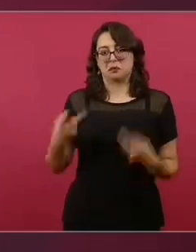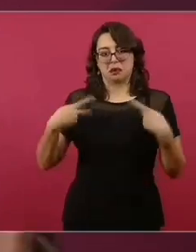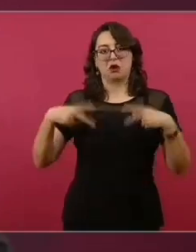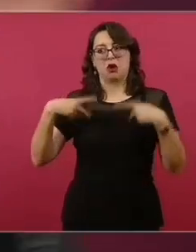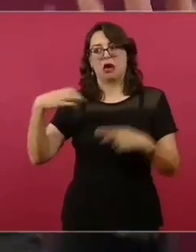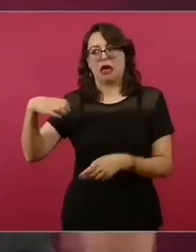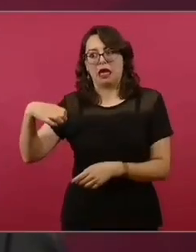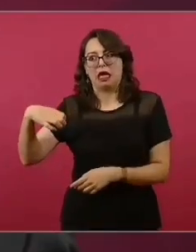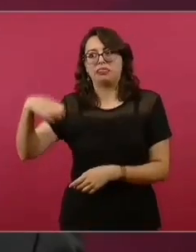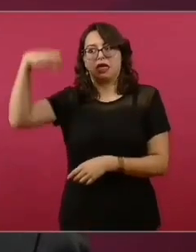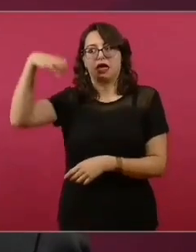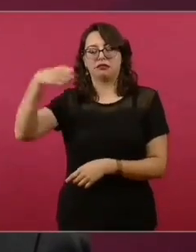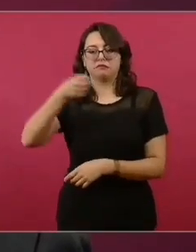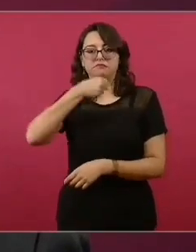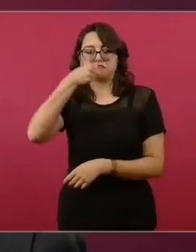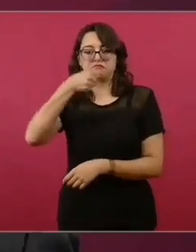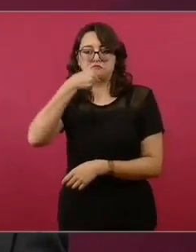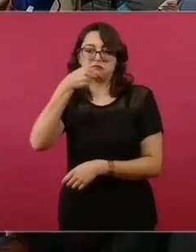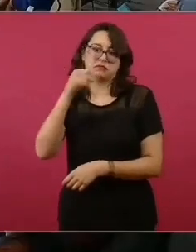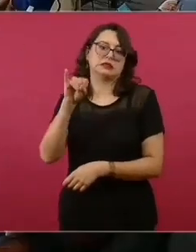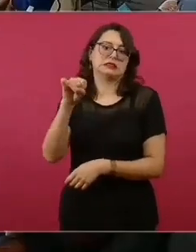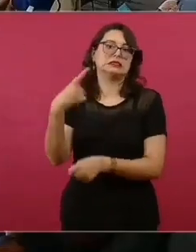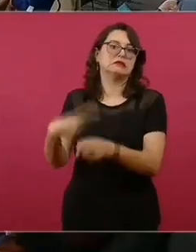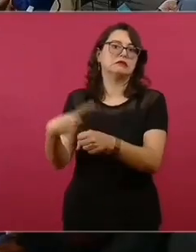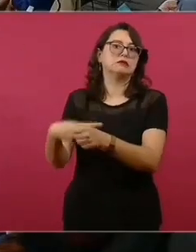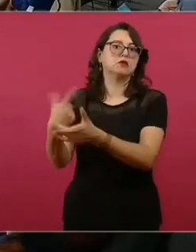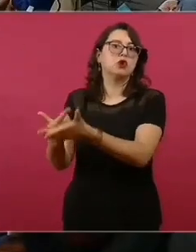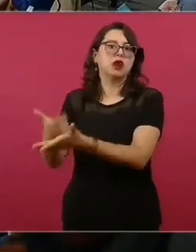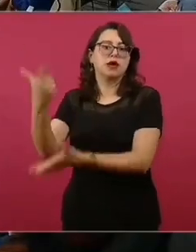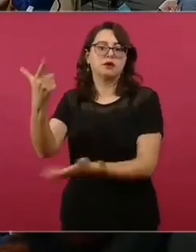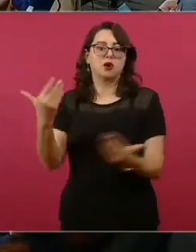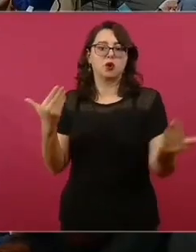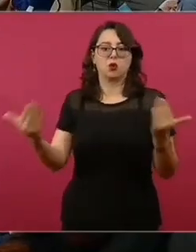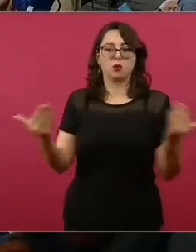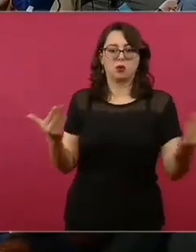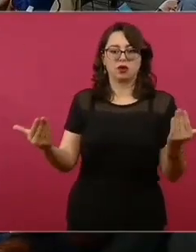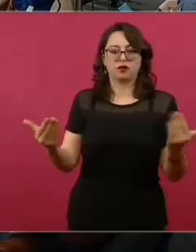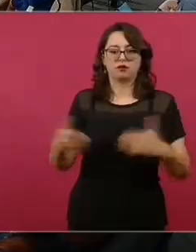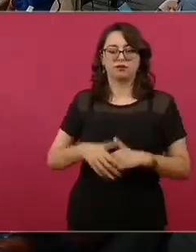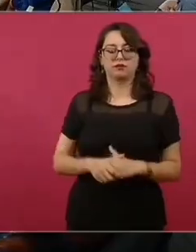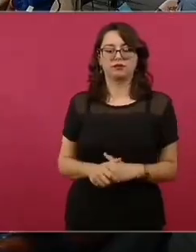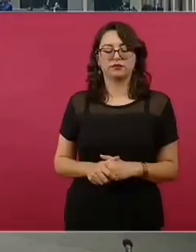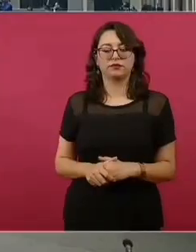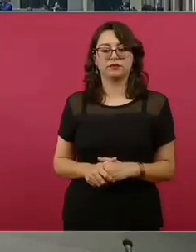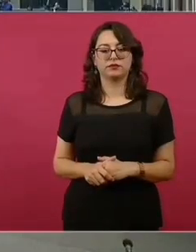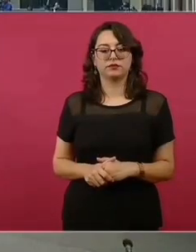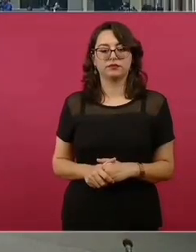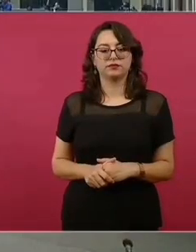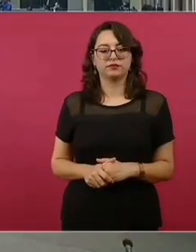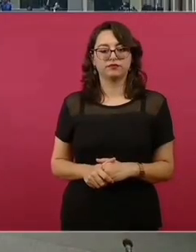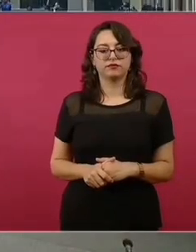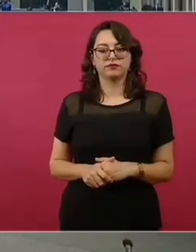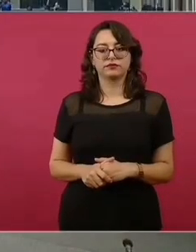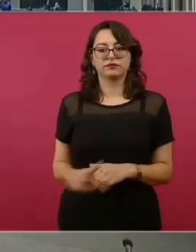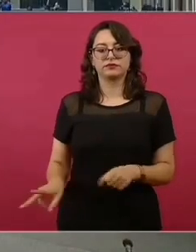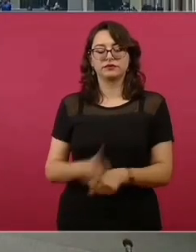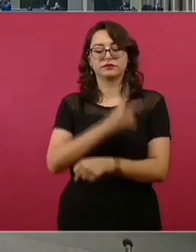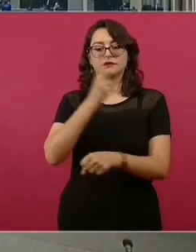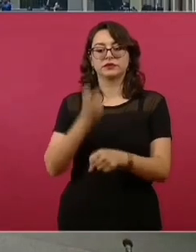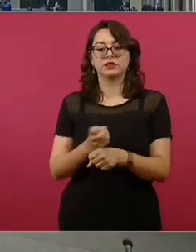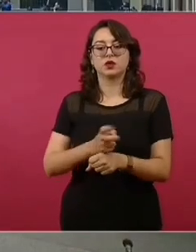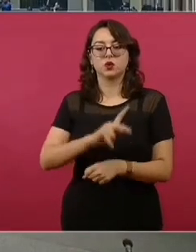complicarse comparado con personas adultas. Muchas gracias, doctor. Bueno, presidente, ya en una segunda pregunta para usted.